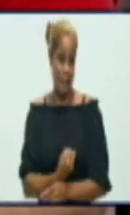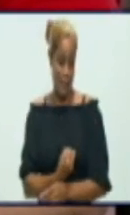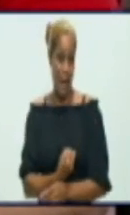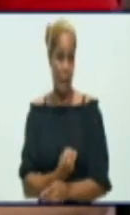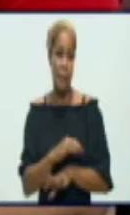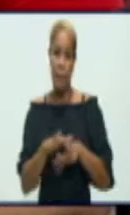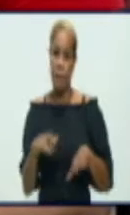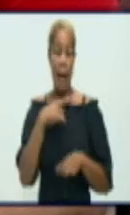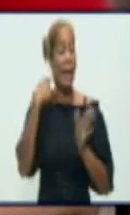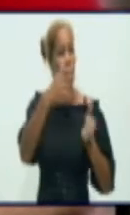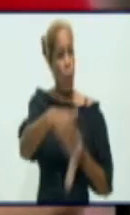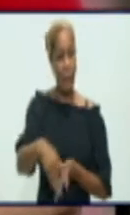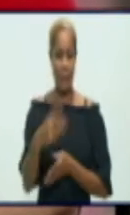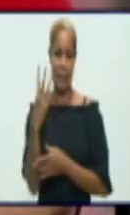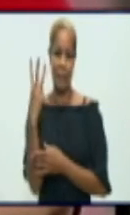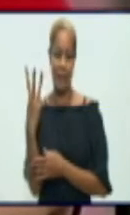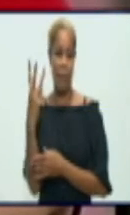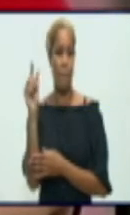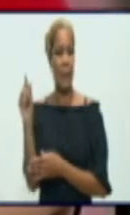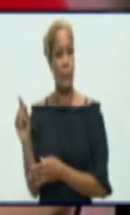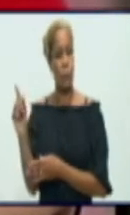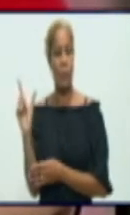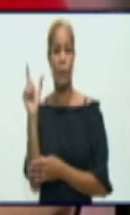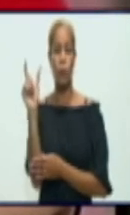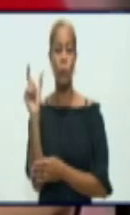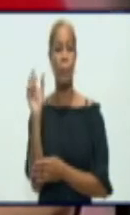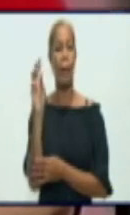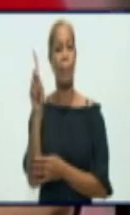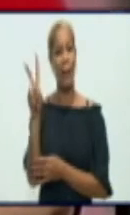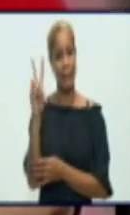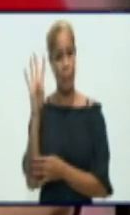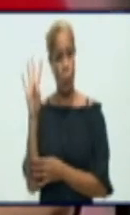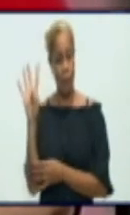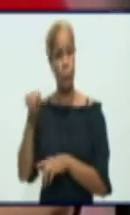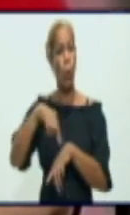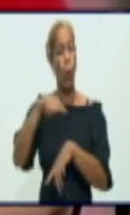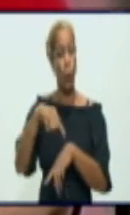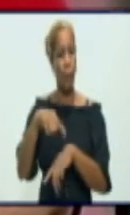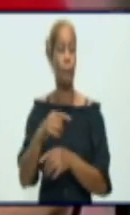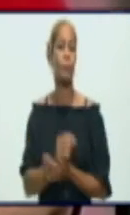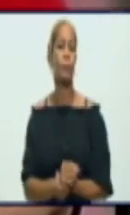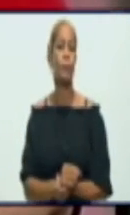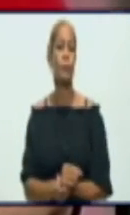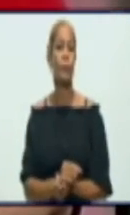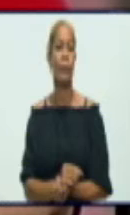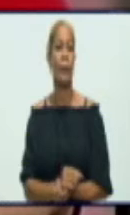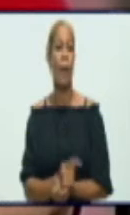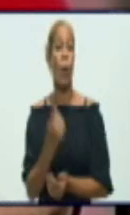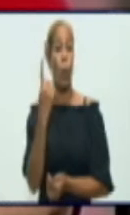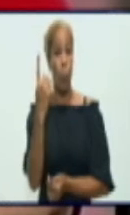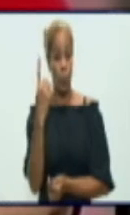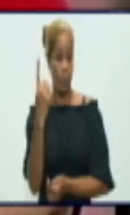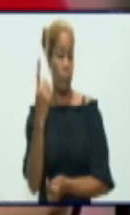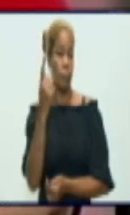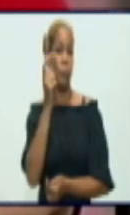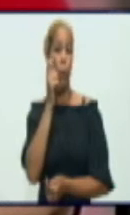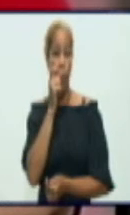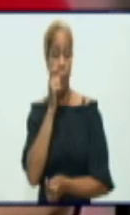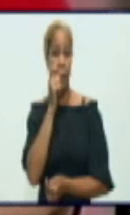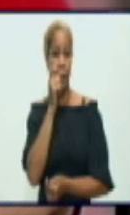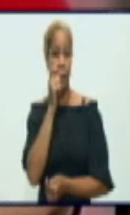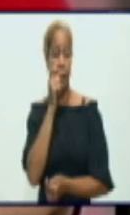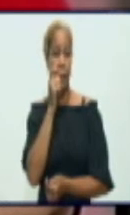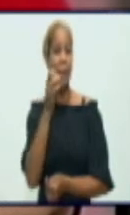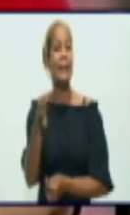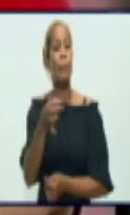personas en las últimas 24 horas. El fallecido, el primer fallecido masculino